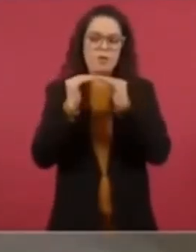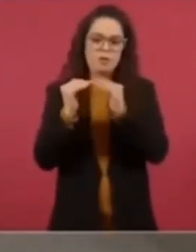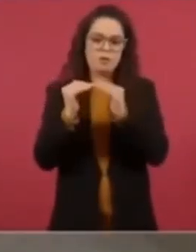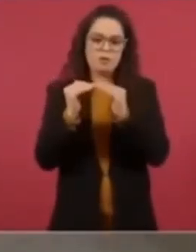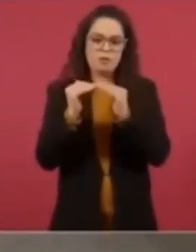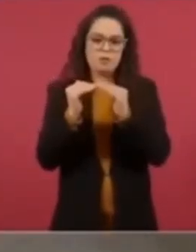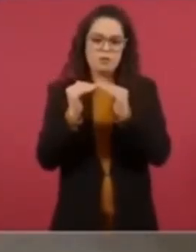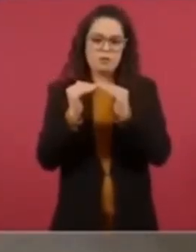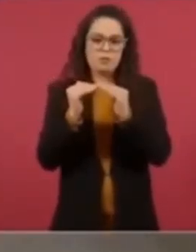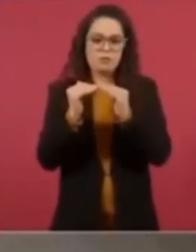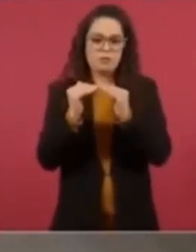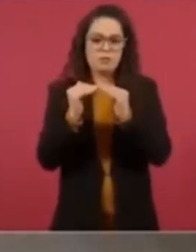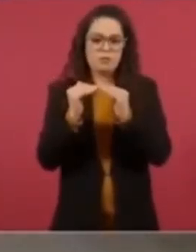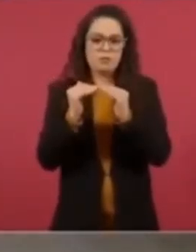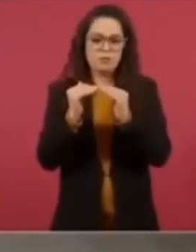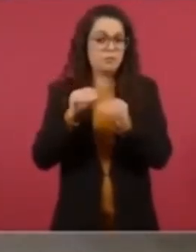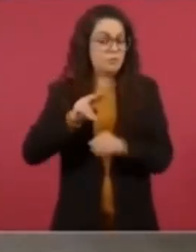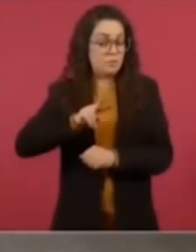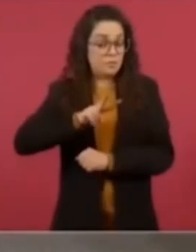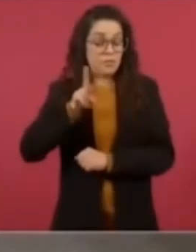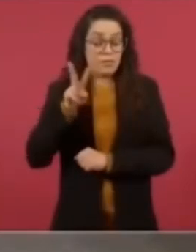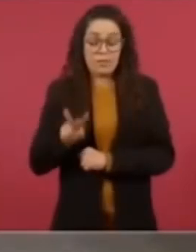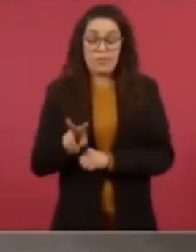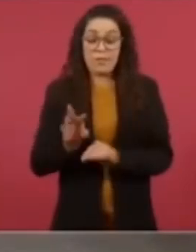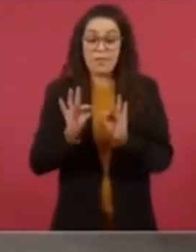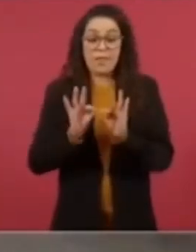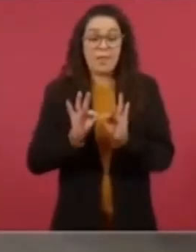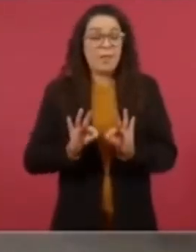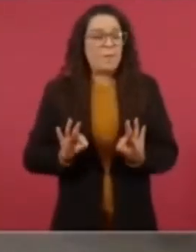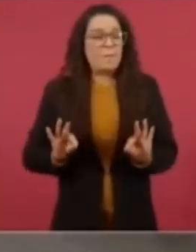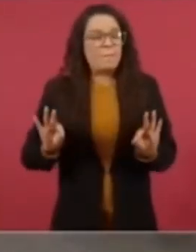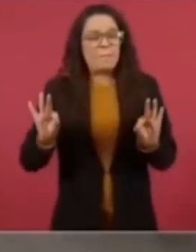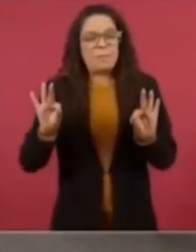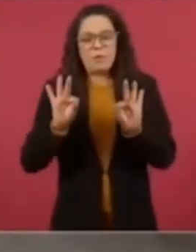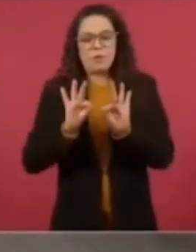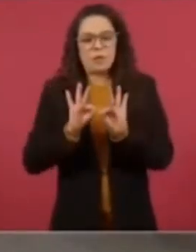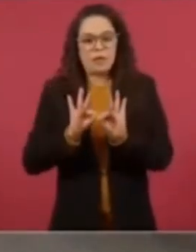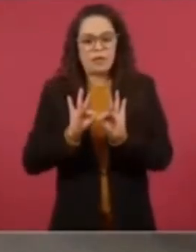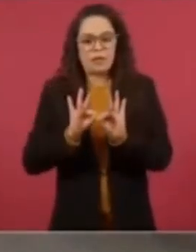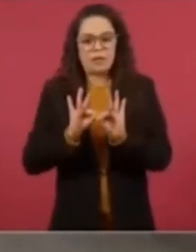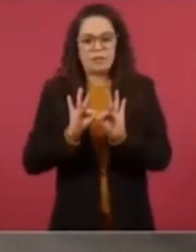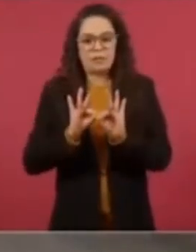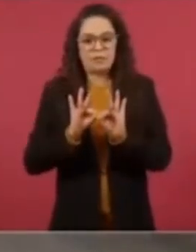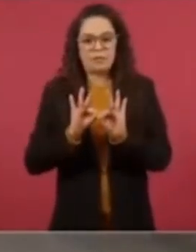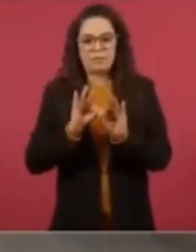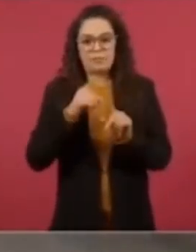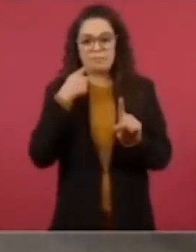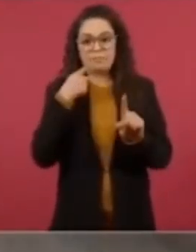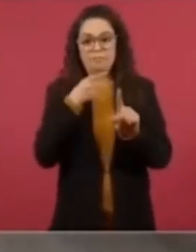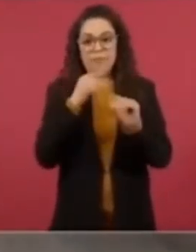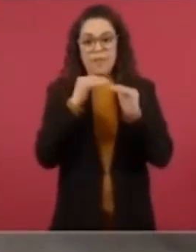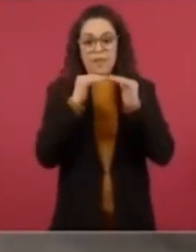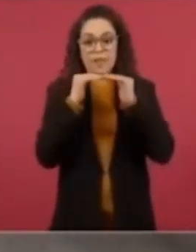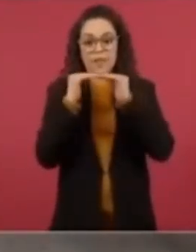Y esto es muy importante, lo de la democracia efectiva,